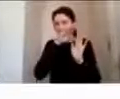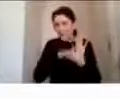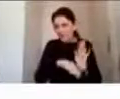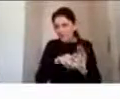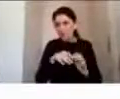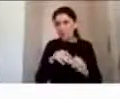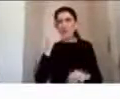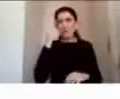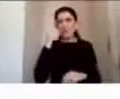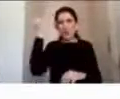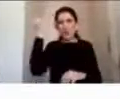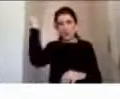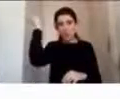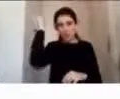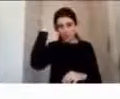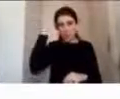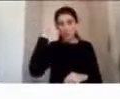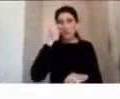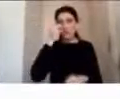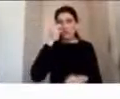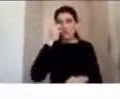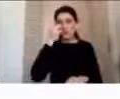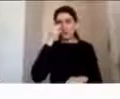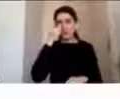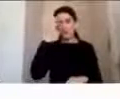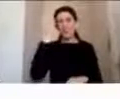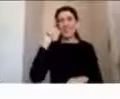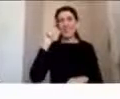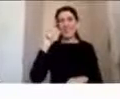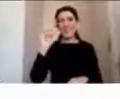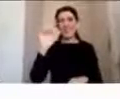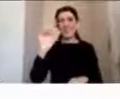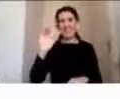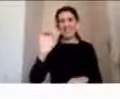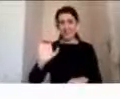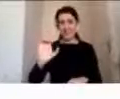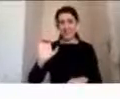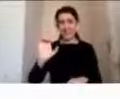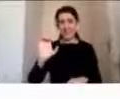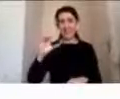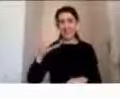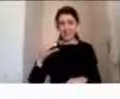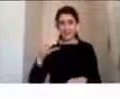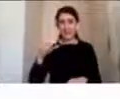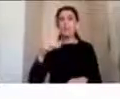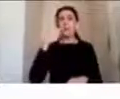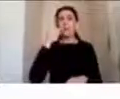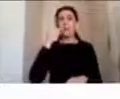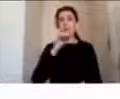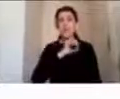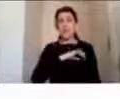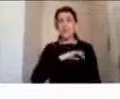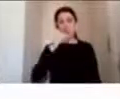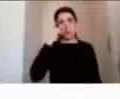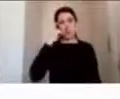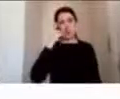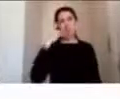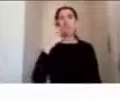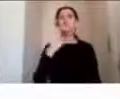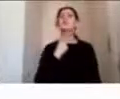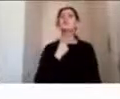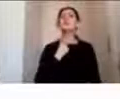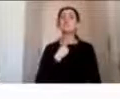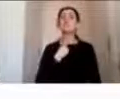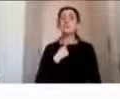o el traumatismo encéfalo-graniano que tienen nuestros niños en el país, yo creo que es reinteresante poder realizar